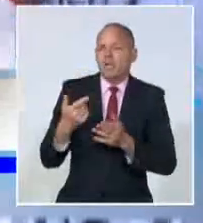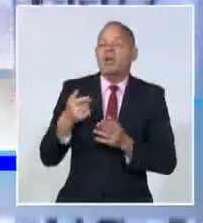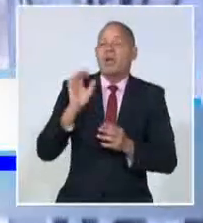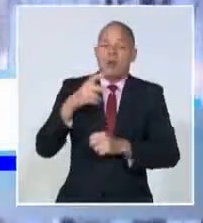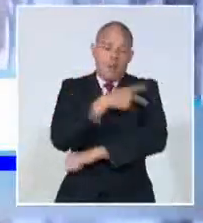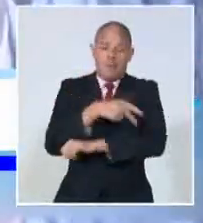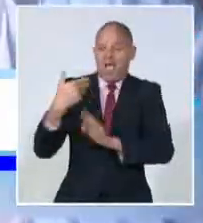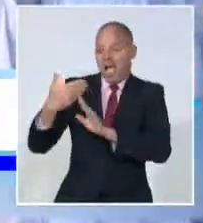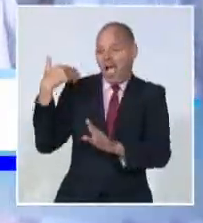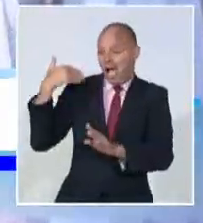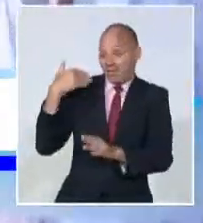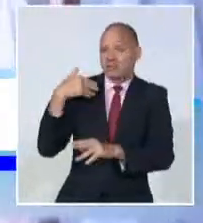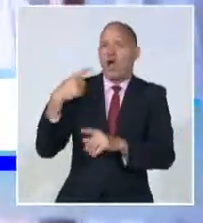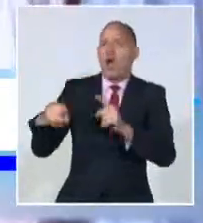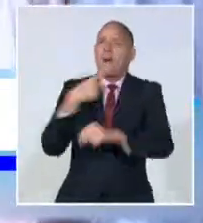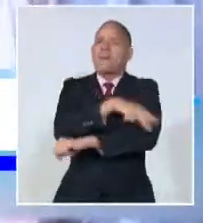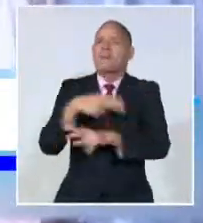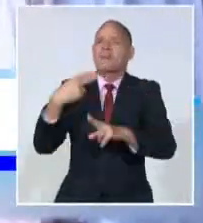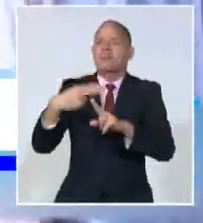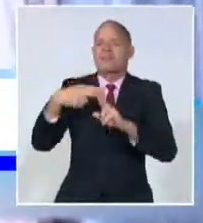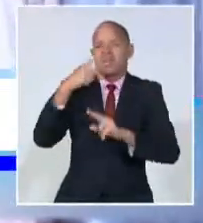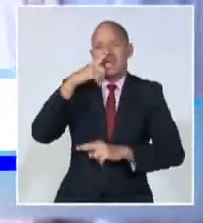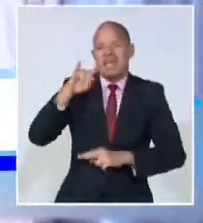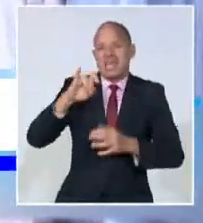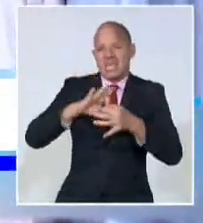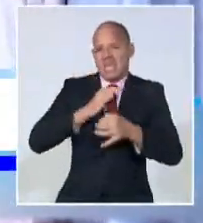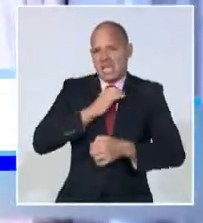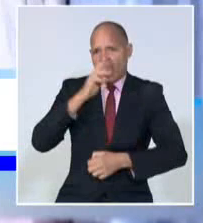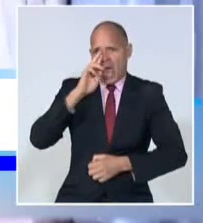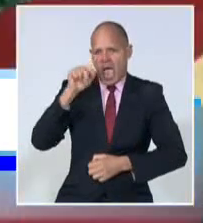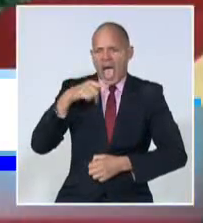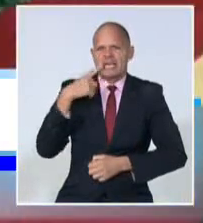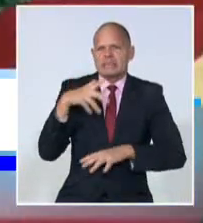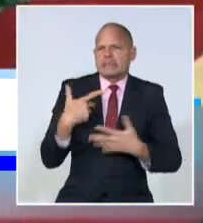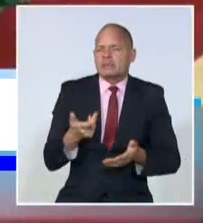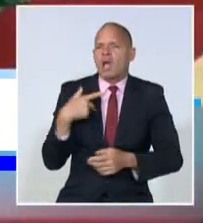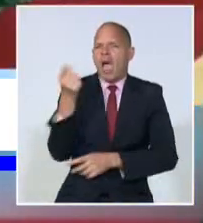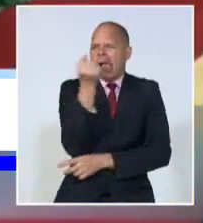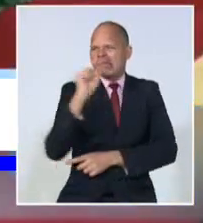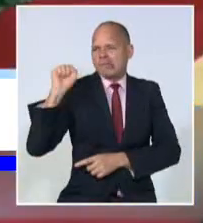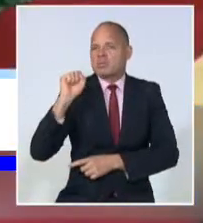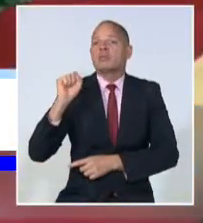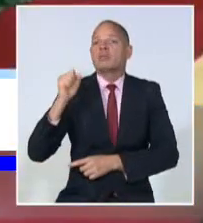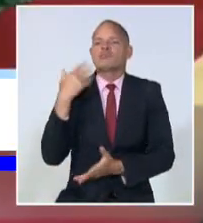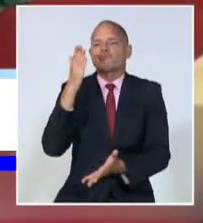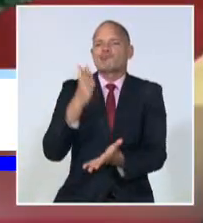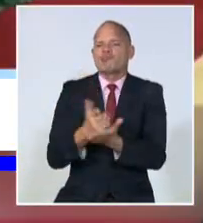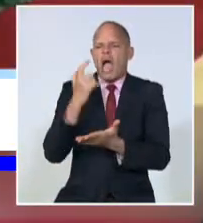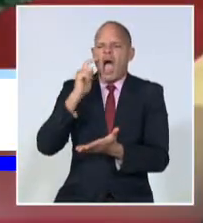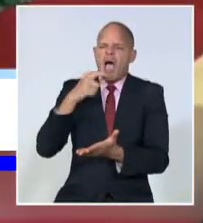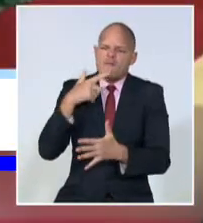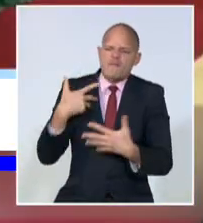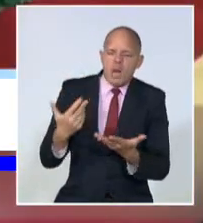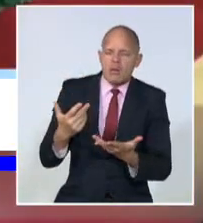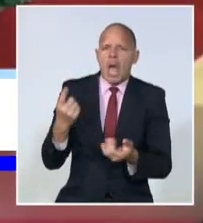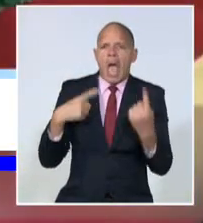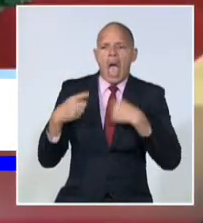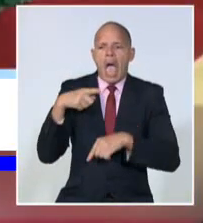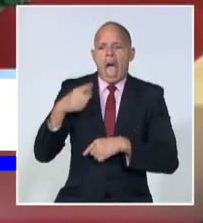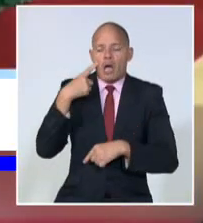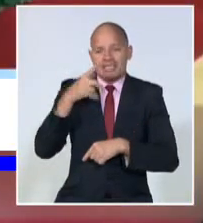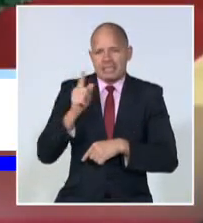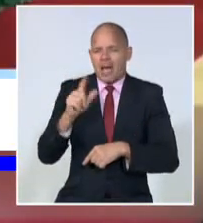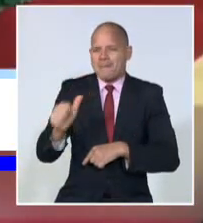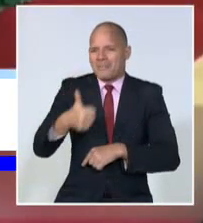Mohamed expresó su firme apoyo a las decisiones de la CDAO y le pidió a la Junta Militar Nigerina ponerle fin a la detención del